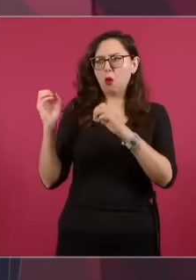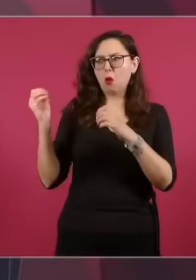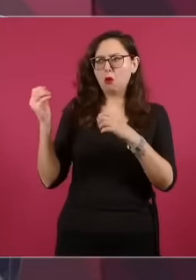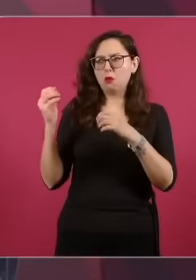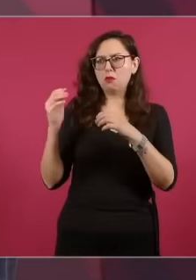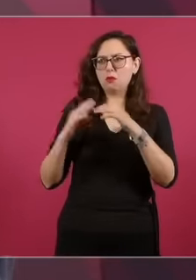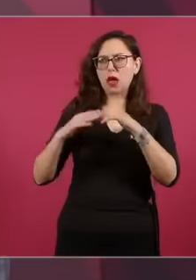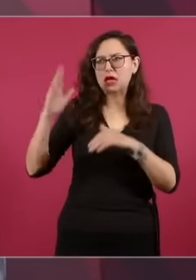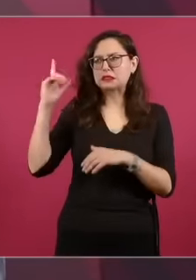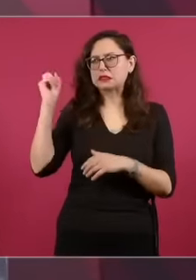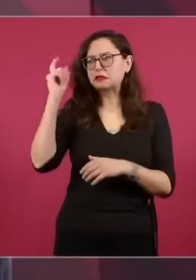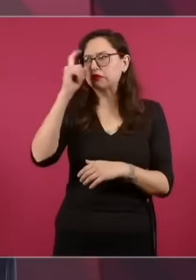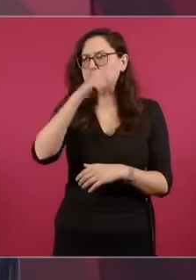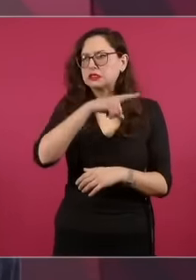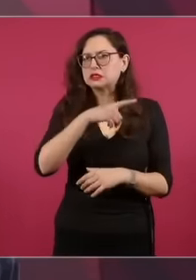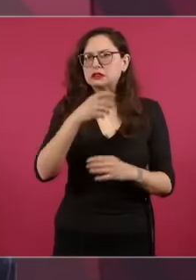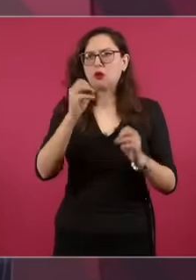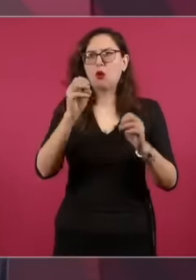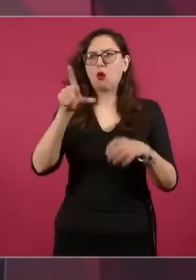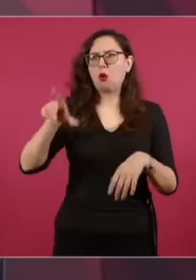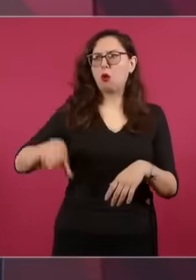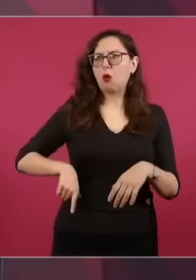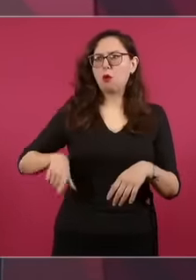¿O gobernador de un estado?